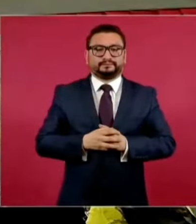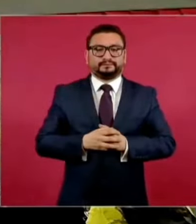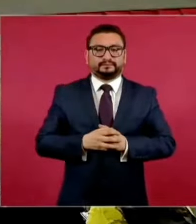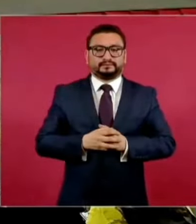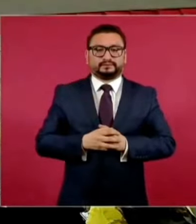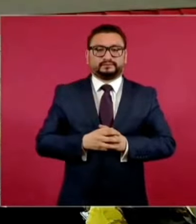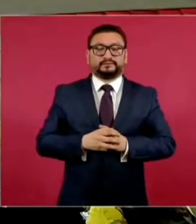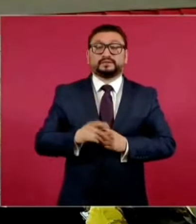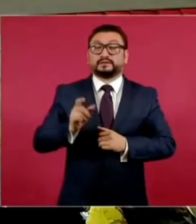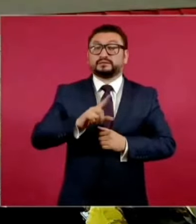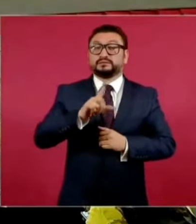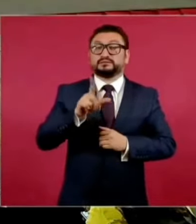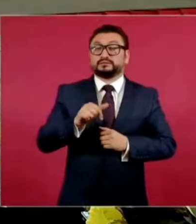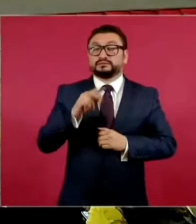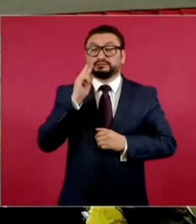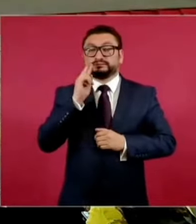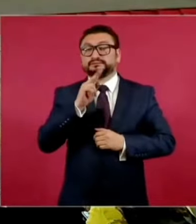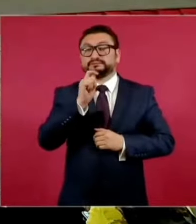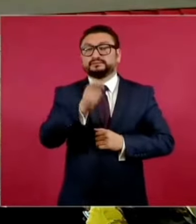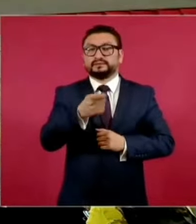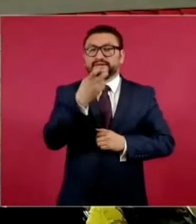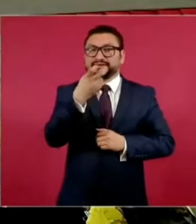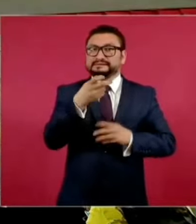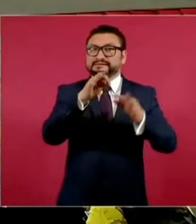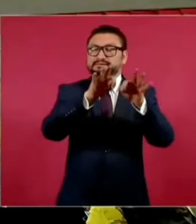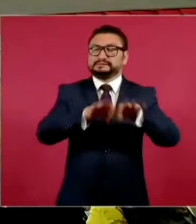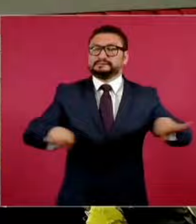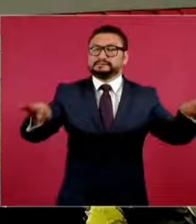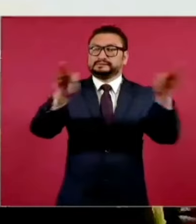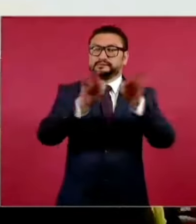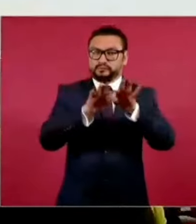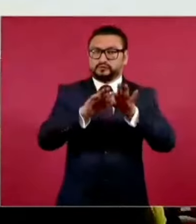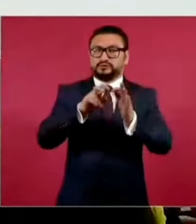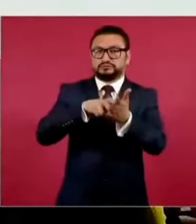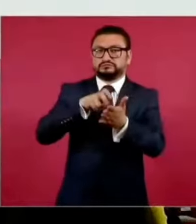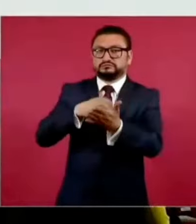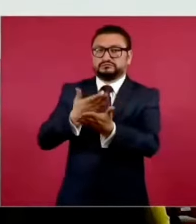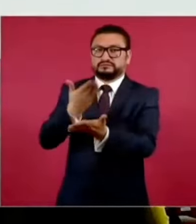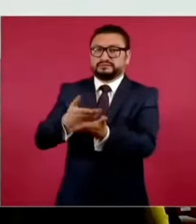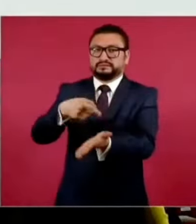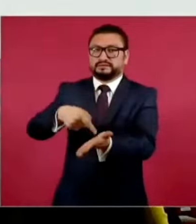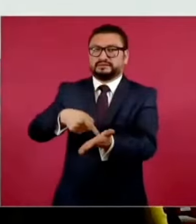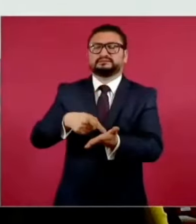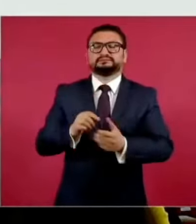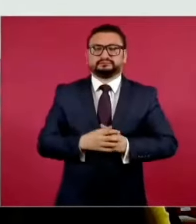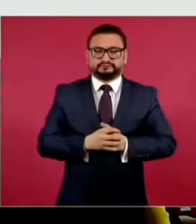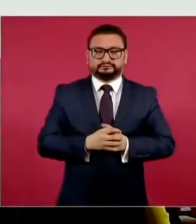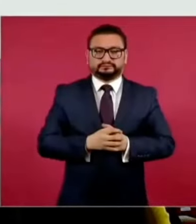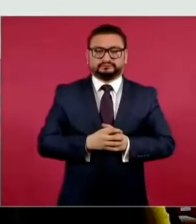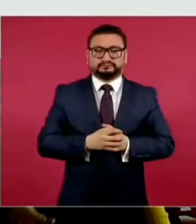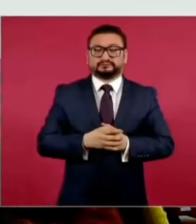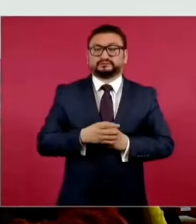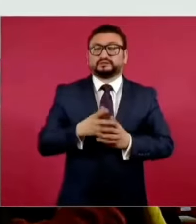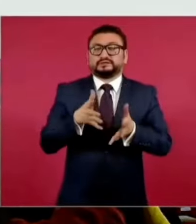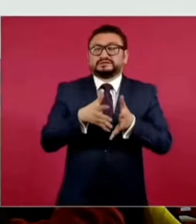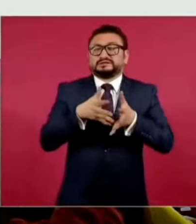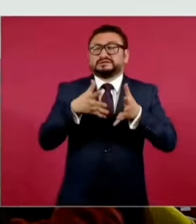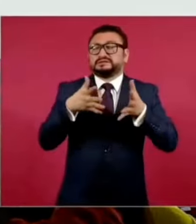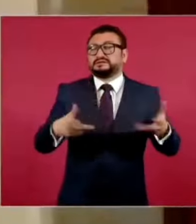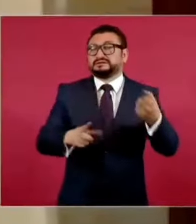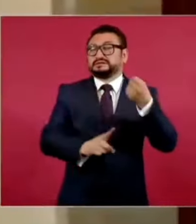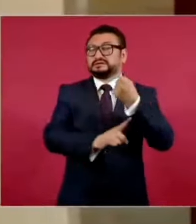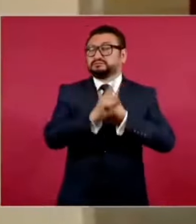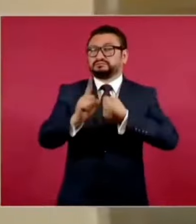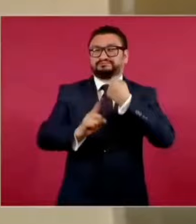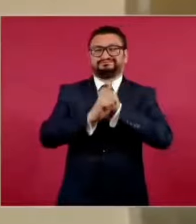Y luego tenemos este que es un elemento fundamental en la reforma. Parte del gran problema que tenemos